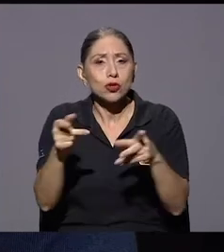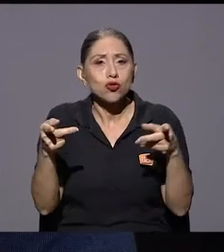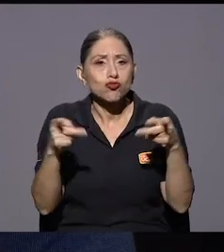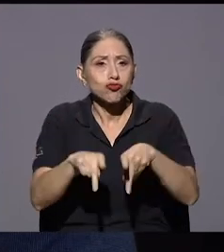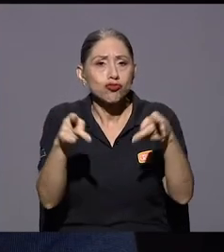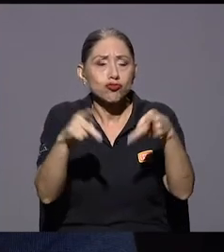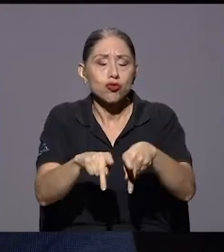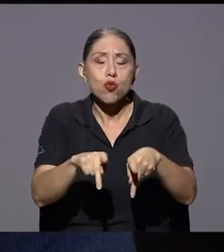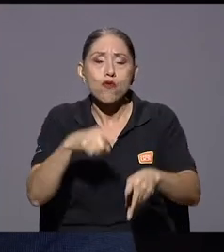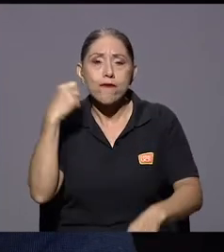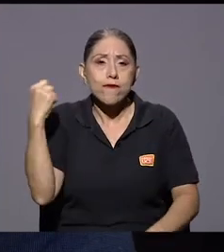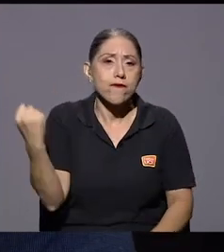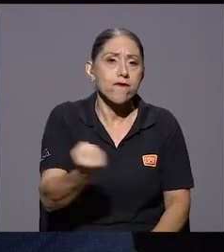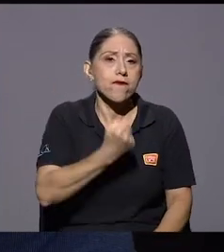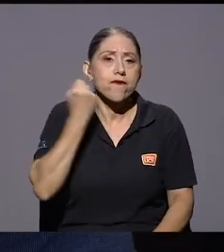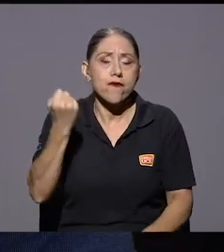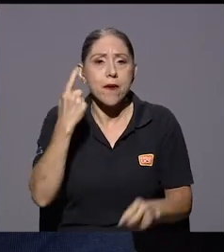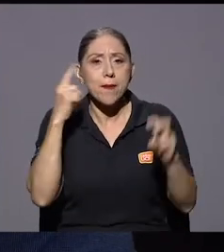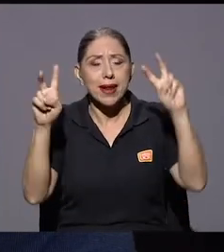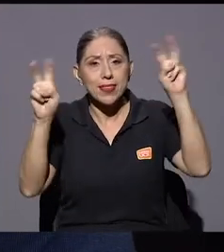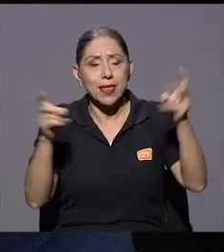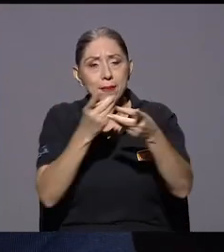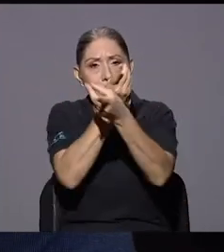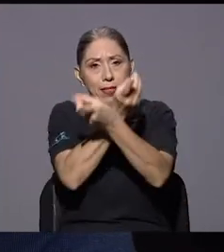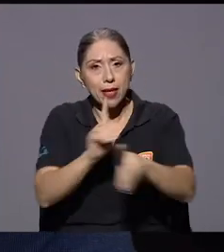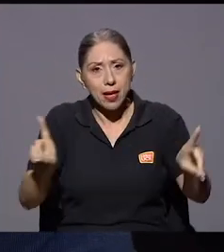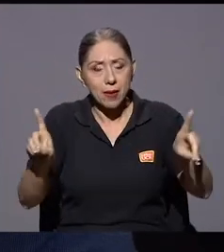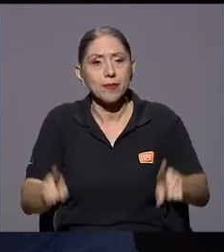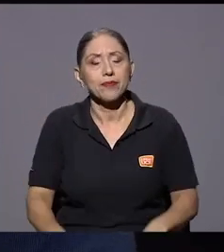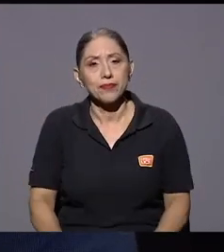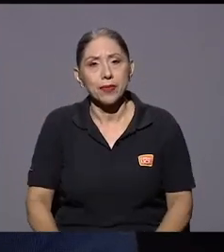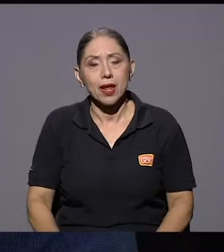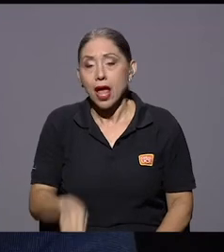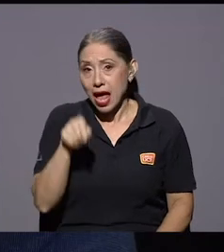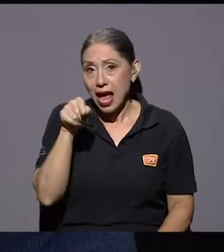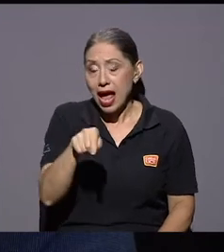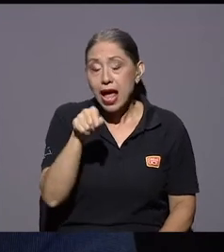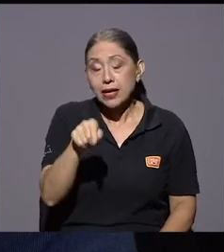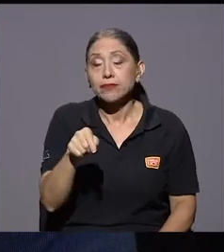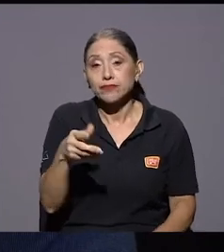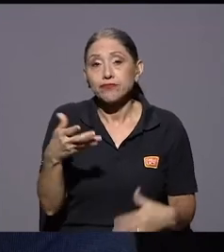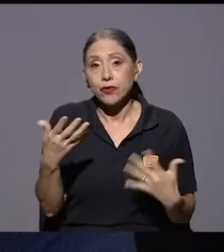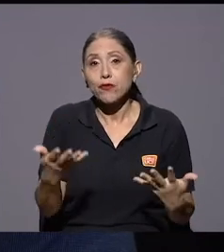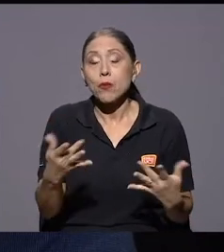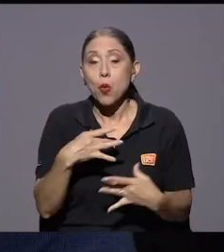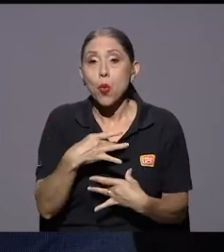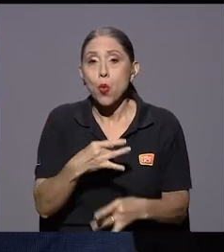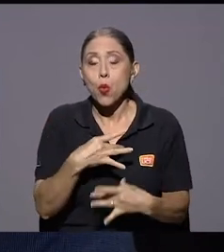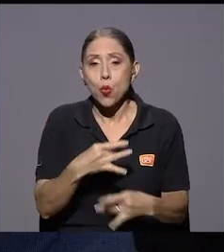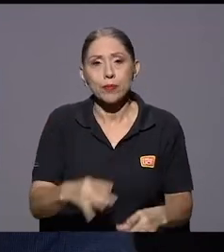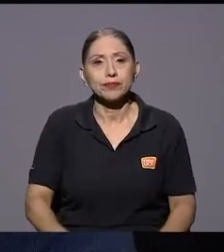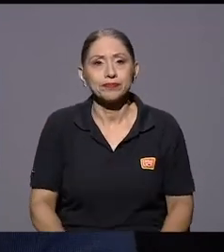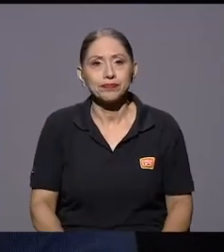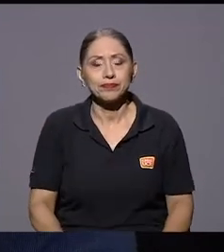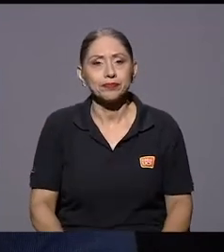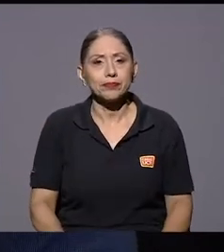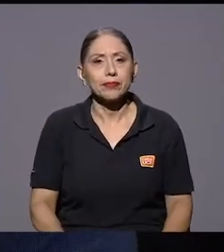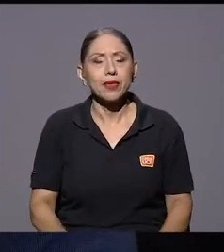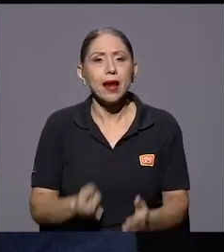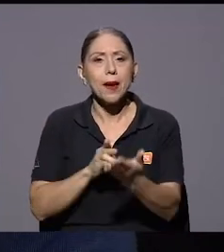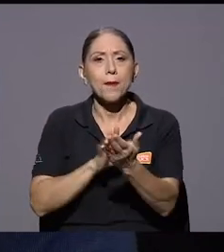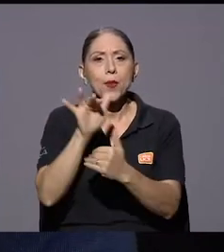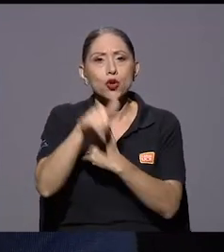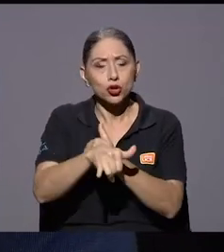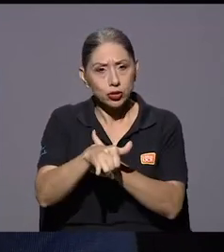claramente tiene consecuencias gravísimas para el tema democrático ¿verdad? entonces por ahí fue bastante interesante el